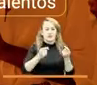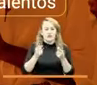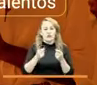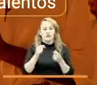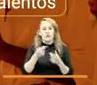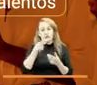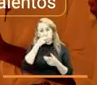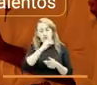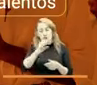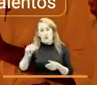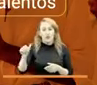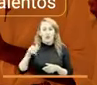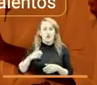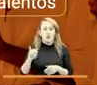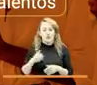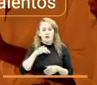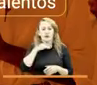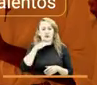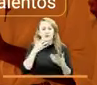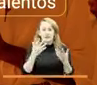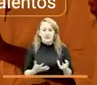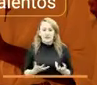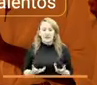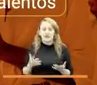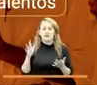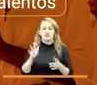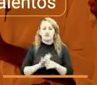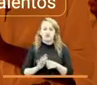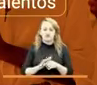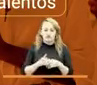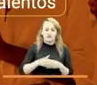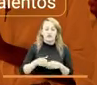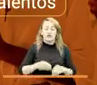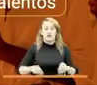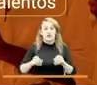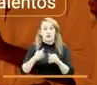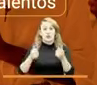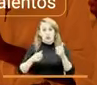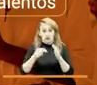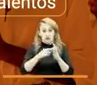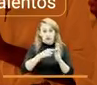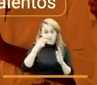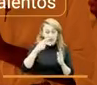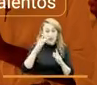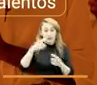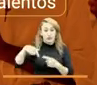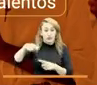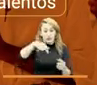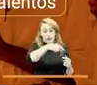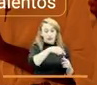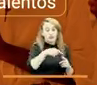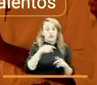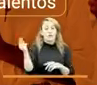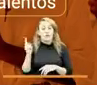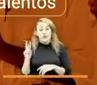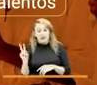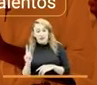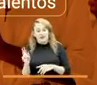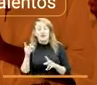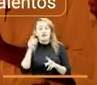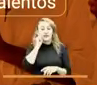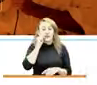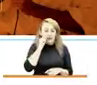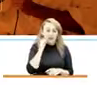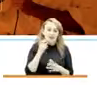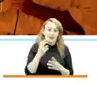han reiterado que quieren abordar en el territorio, como son las TIC, el turismo, la industria verde y la industria naranja. Quiero